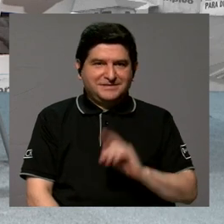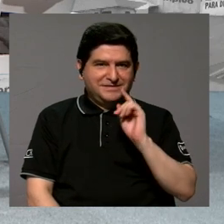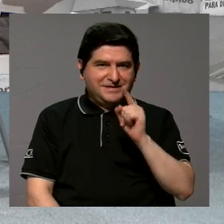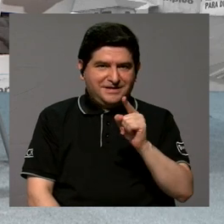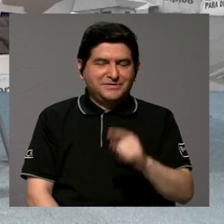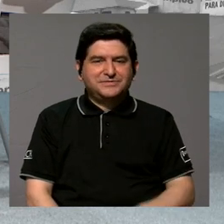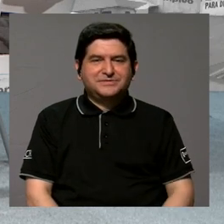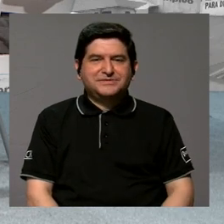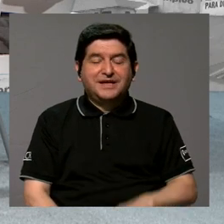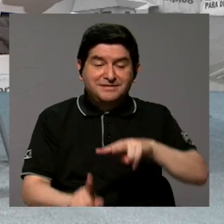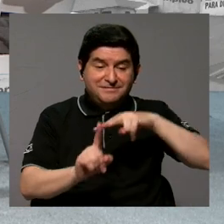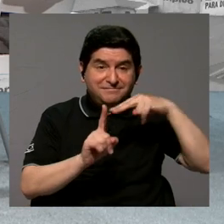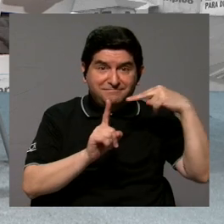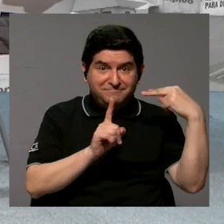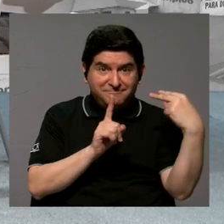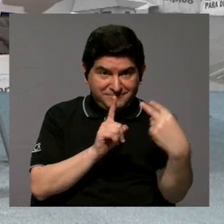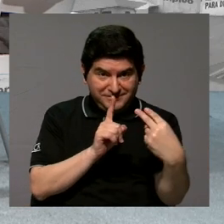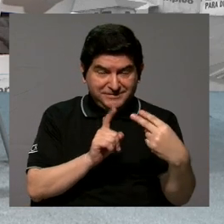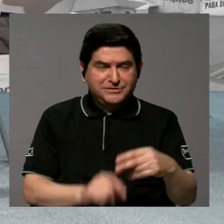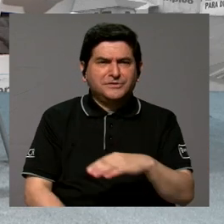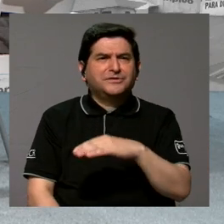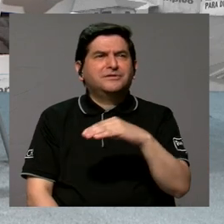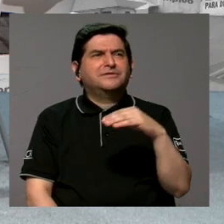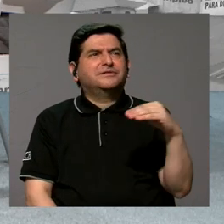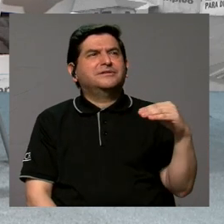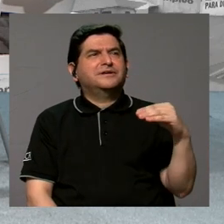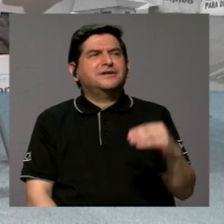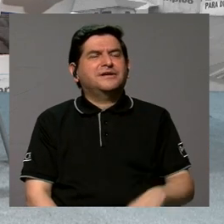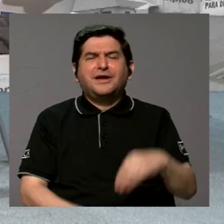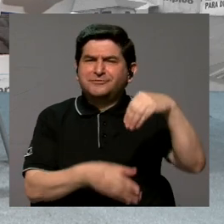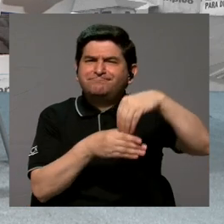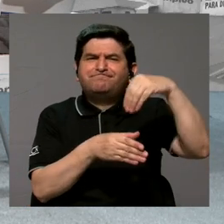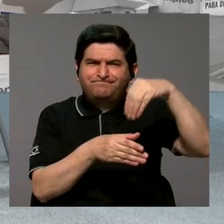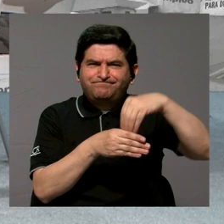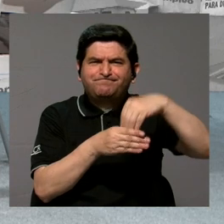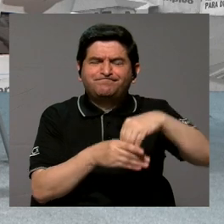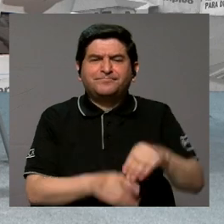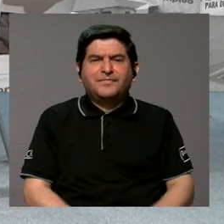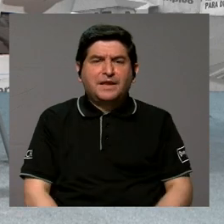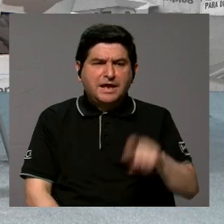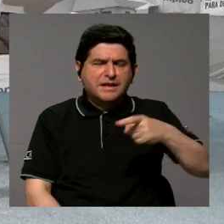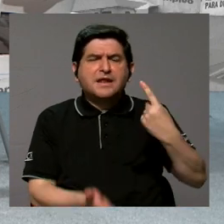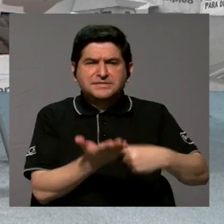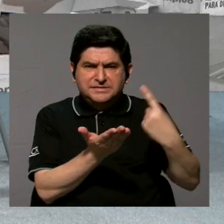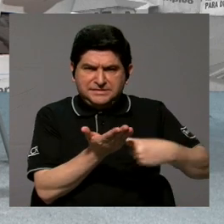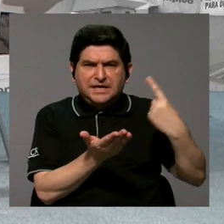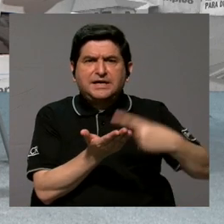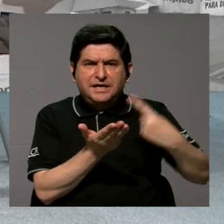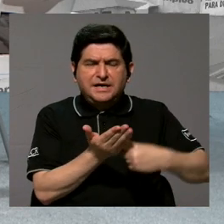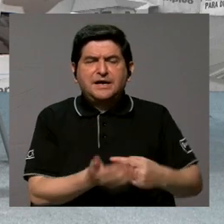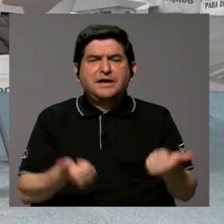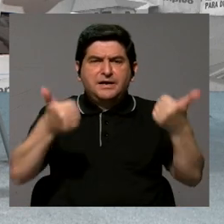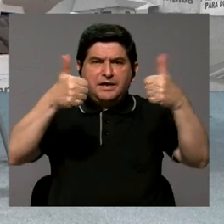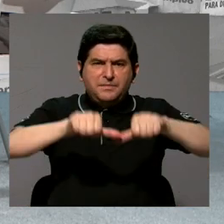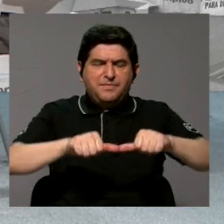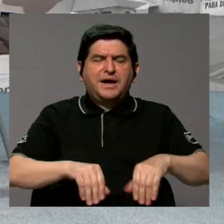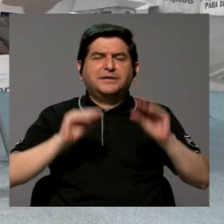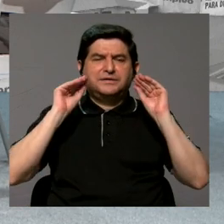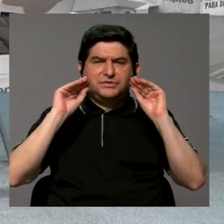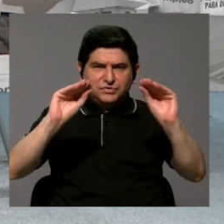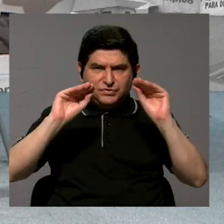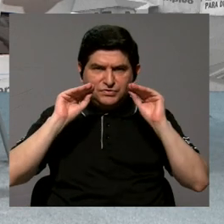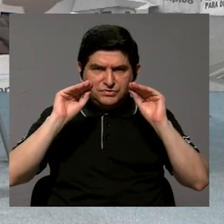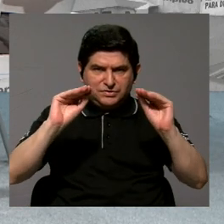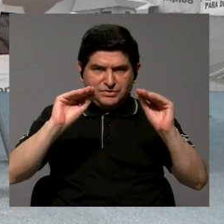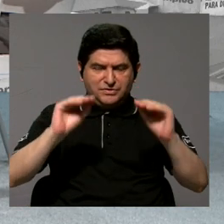darnos esa visión y aportar a la necesidad de discusión de un pacto por la